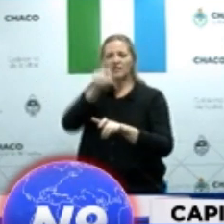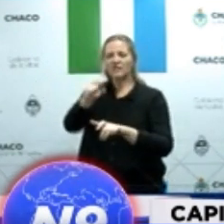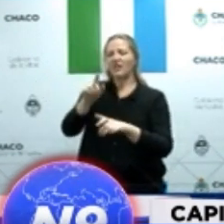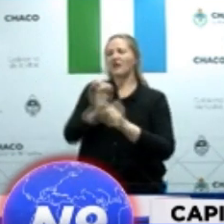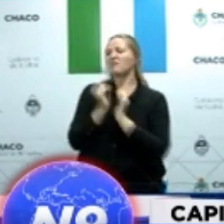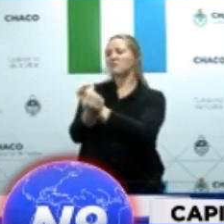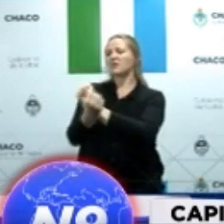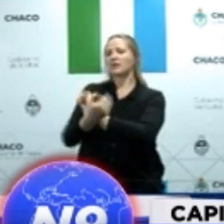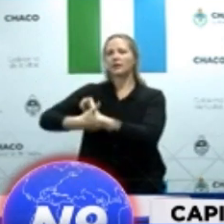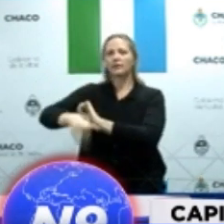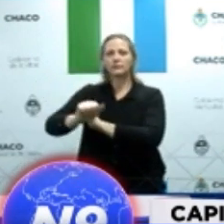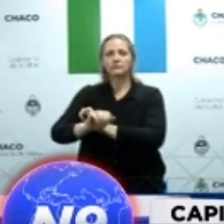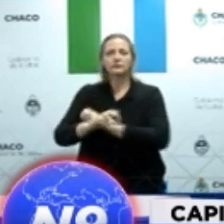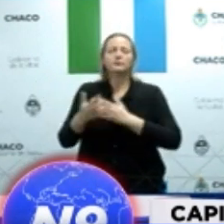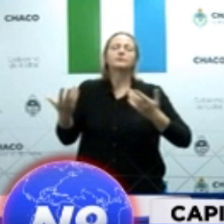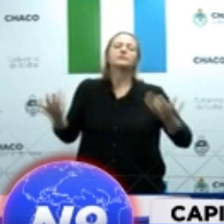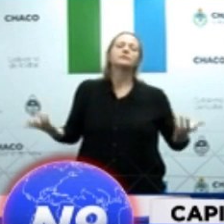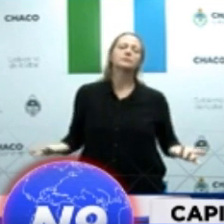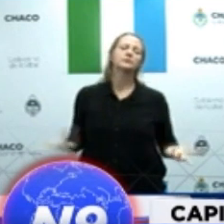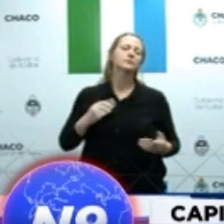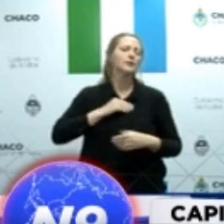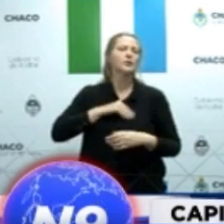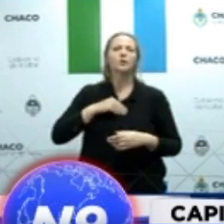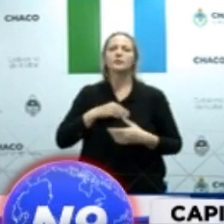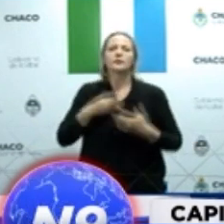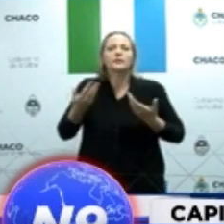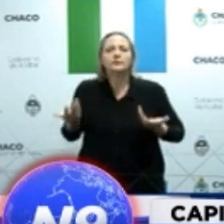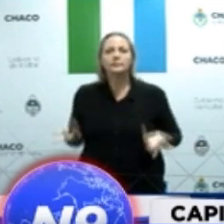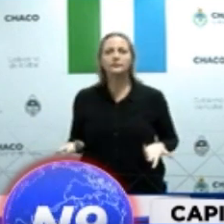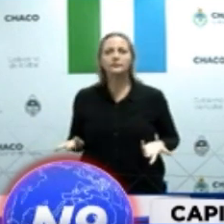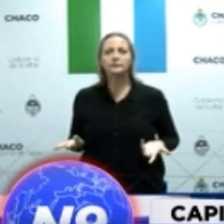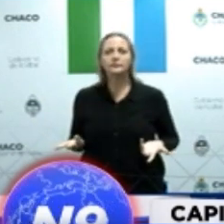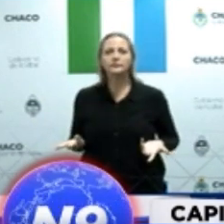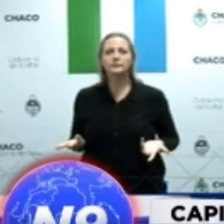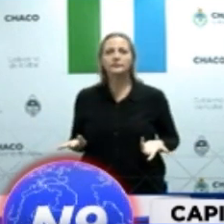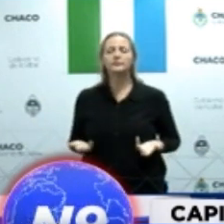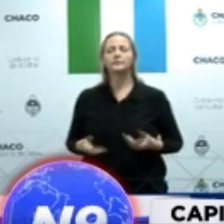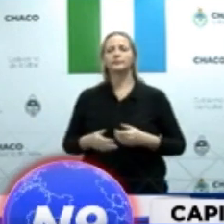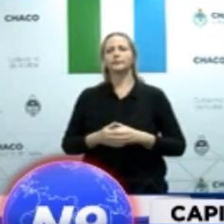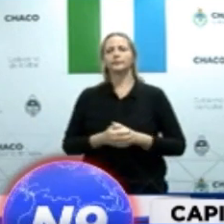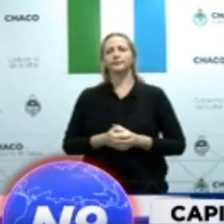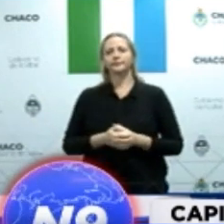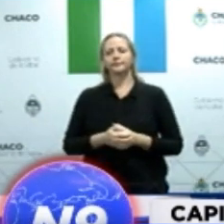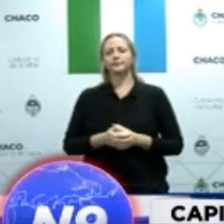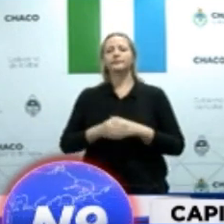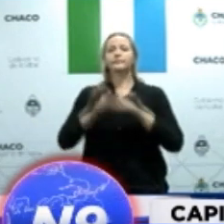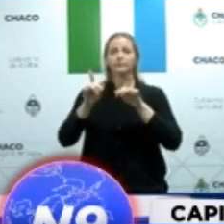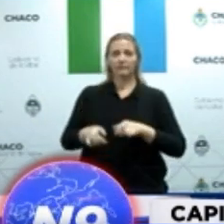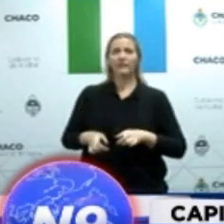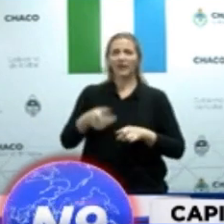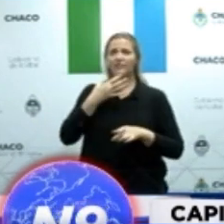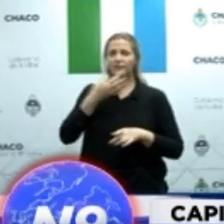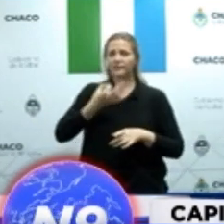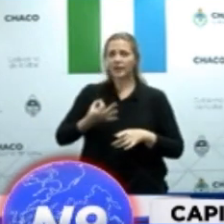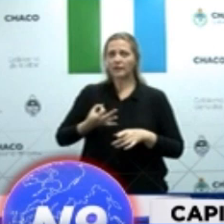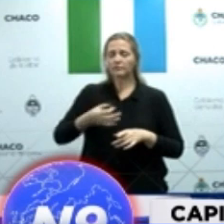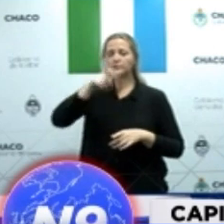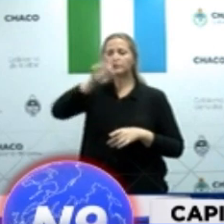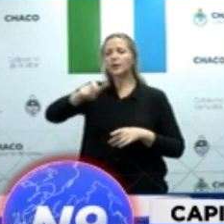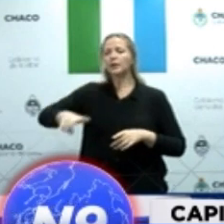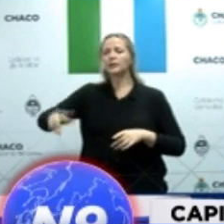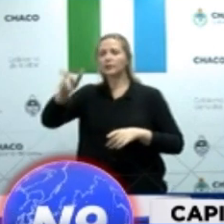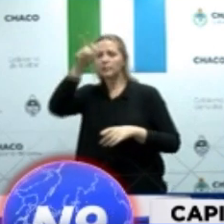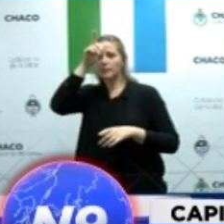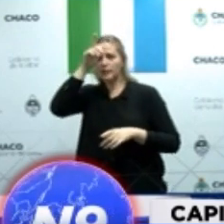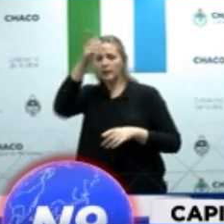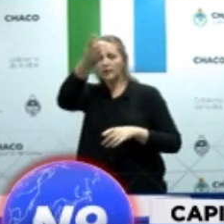Pero lo cierto es que la policía de la provincia tiene un 80% de aprobación respecto a las acciones que ha realizado